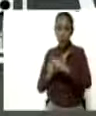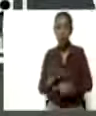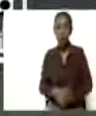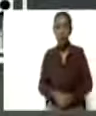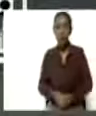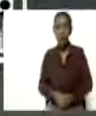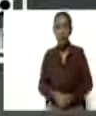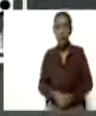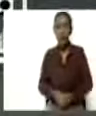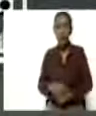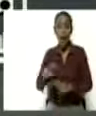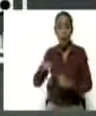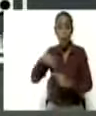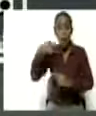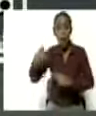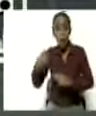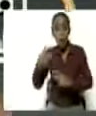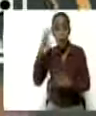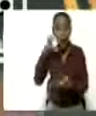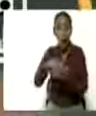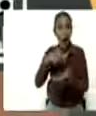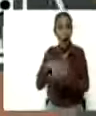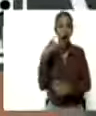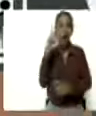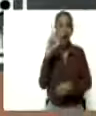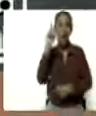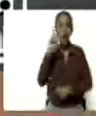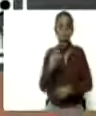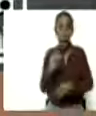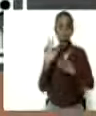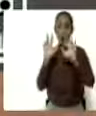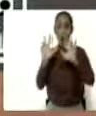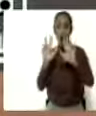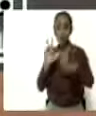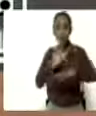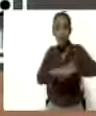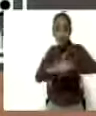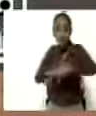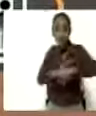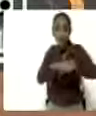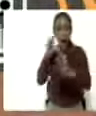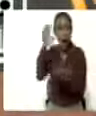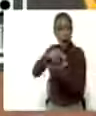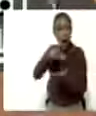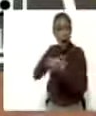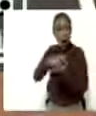El resto del país, en Aragua ya hay ocho casos también. Alerta, alerta, alerta, Aragua.